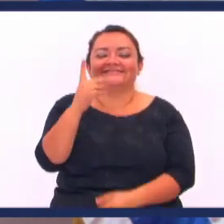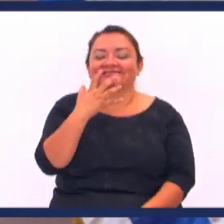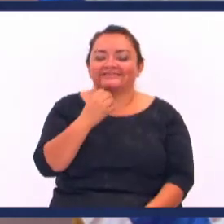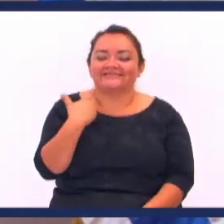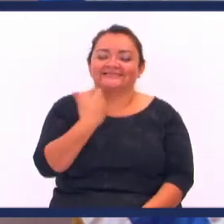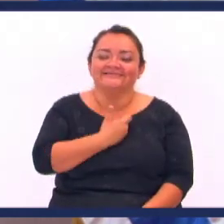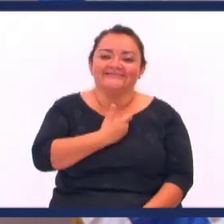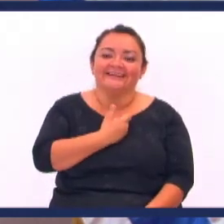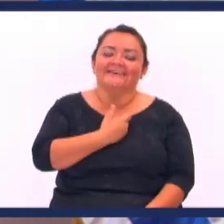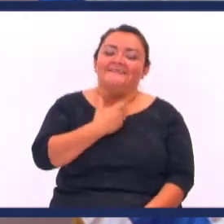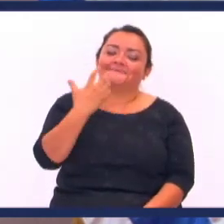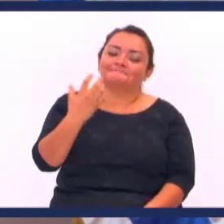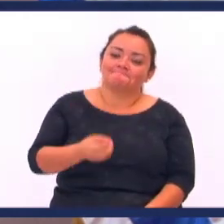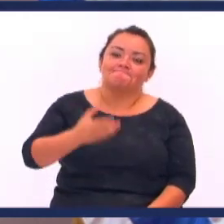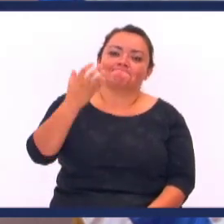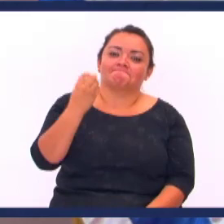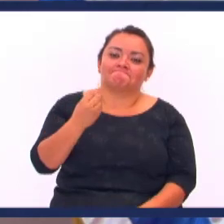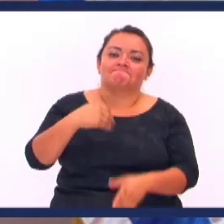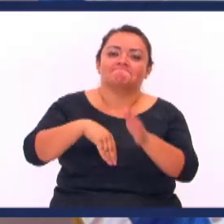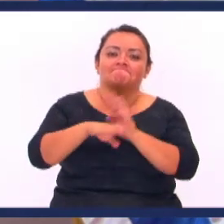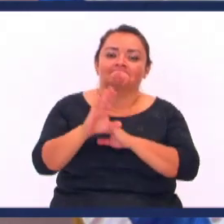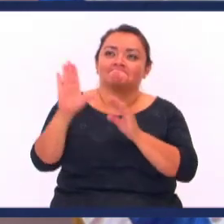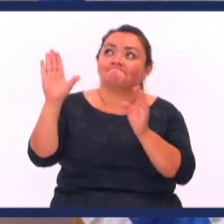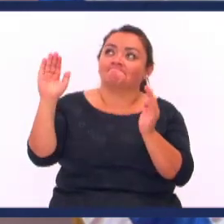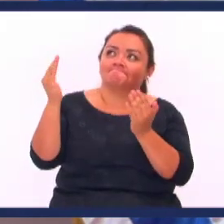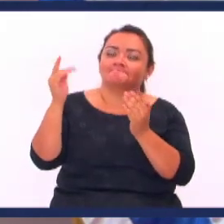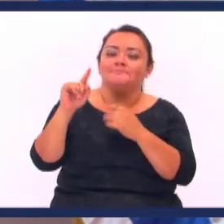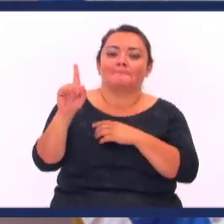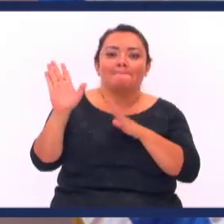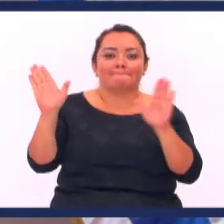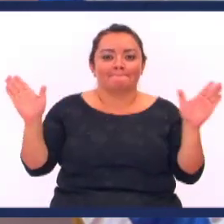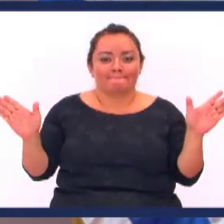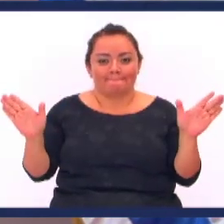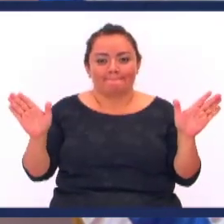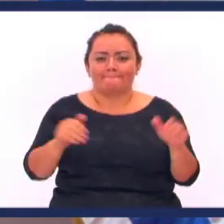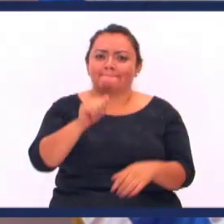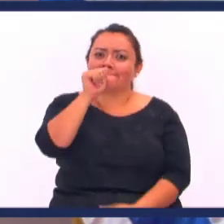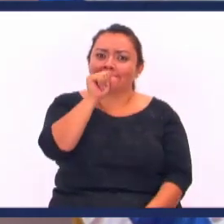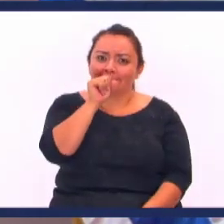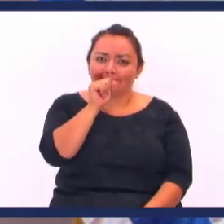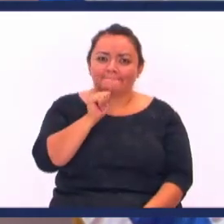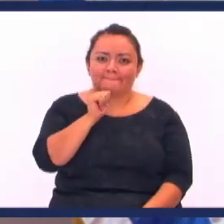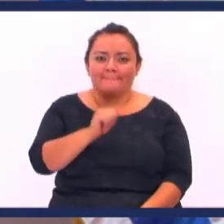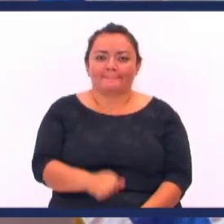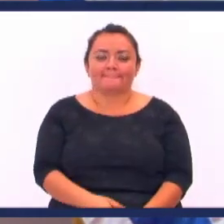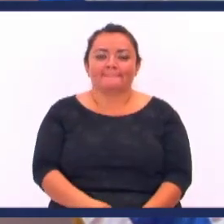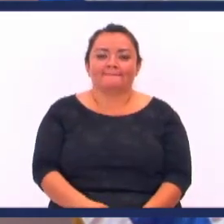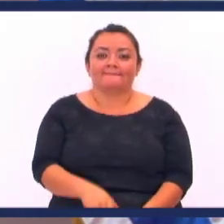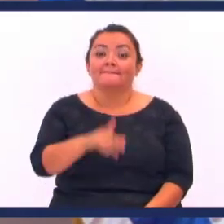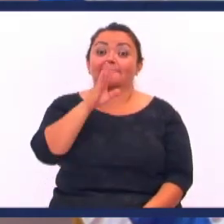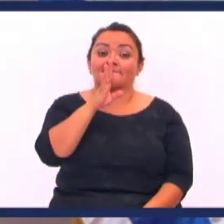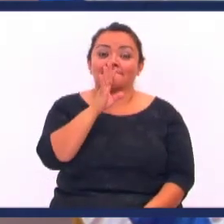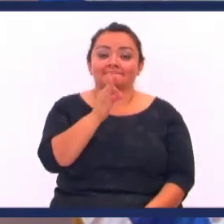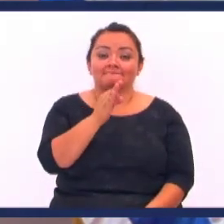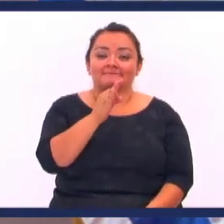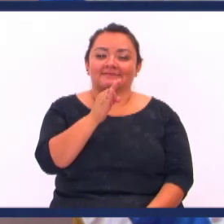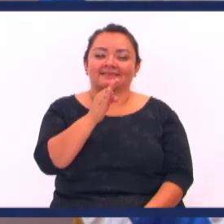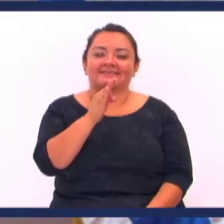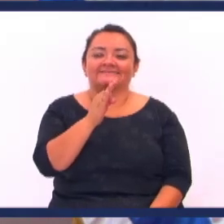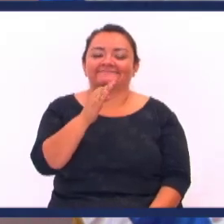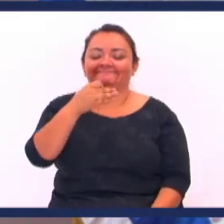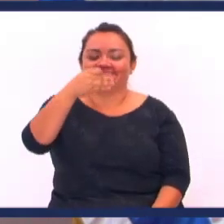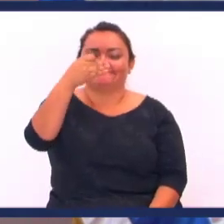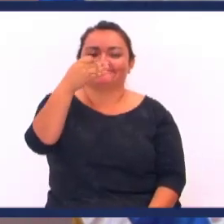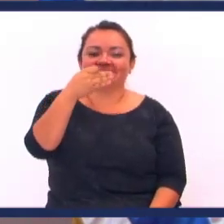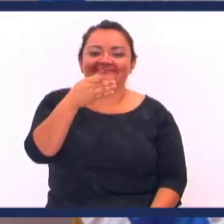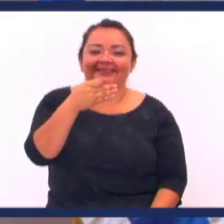seamos cada vez Más como Cristo Pacientes Humildes Con